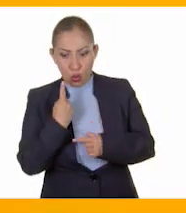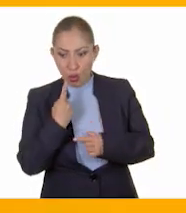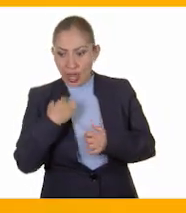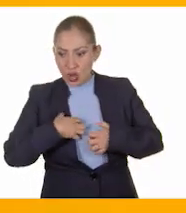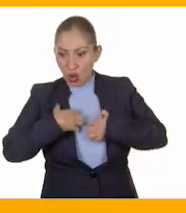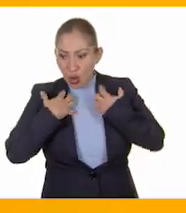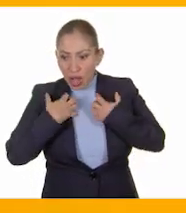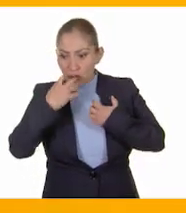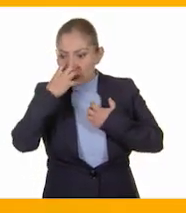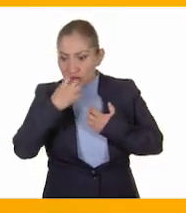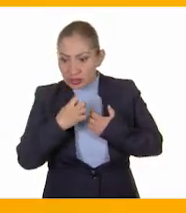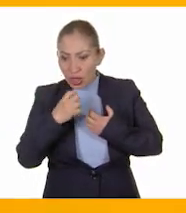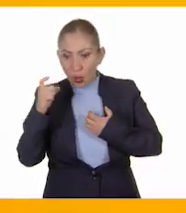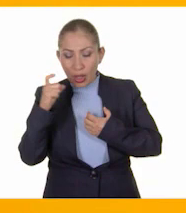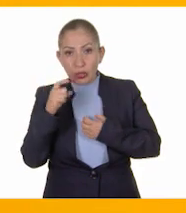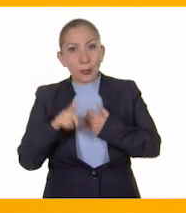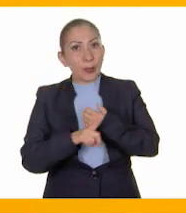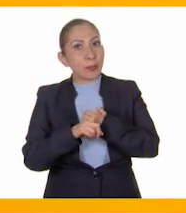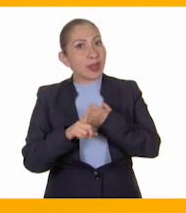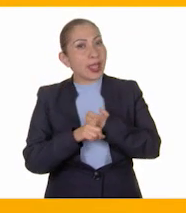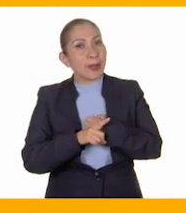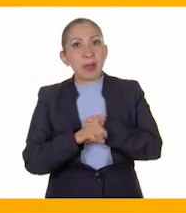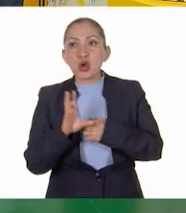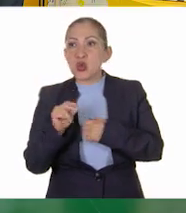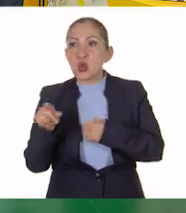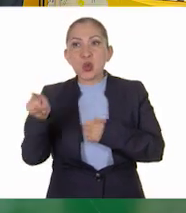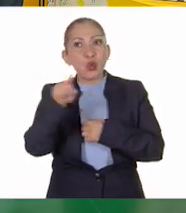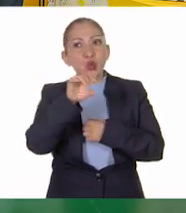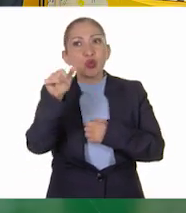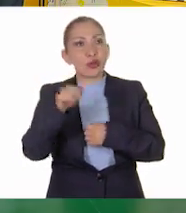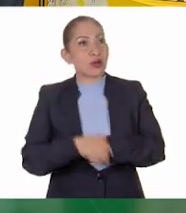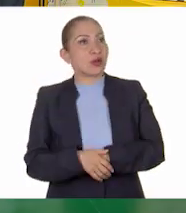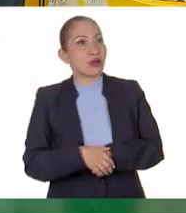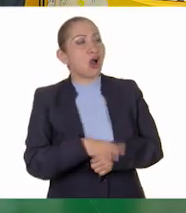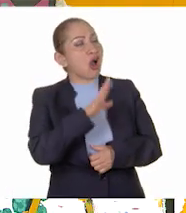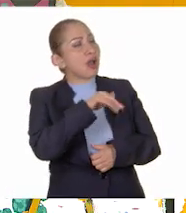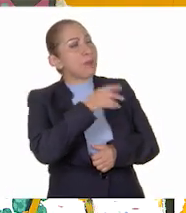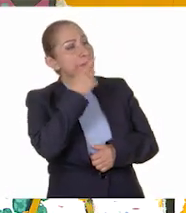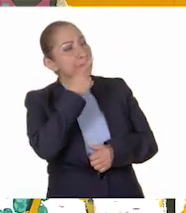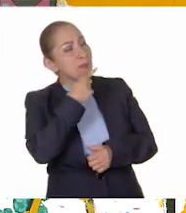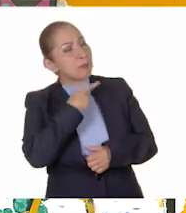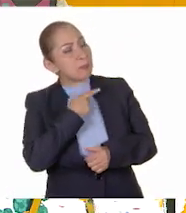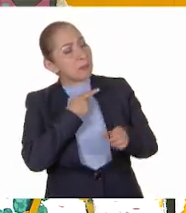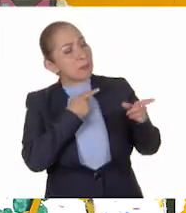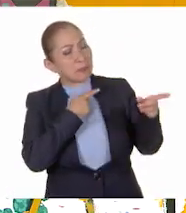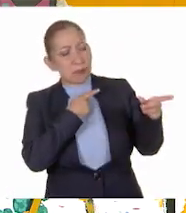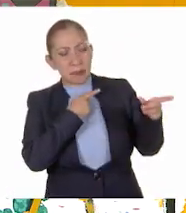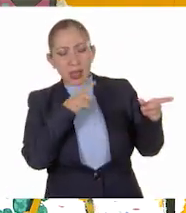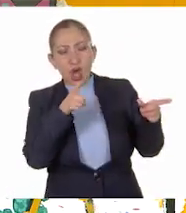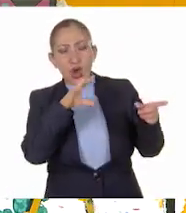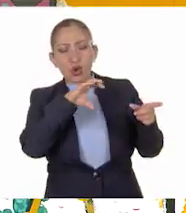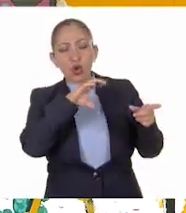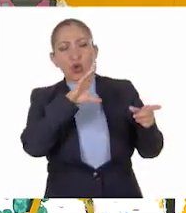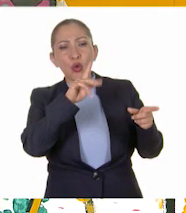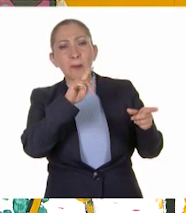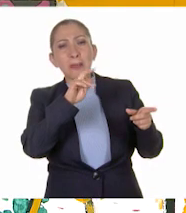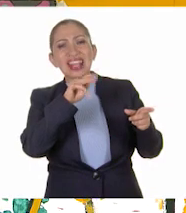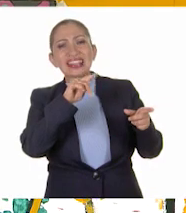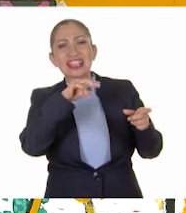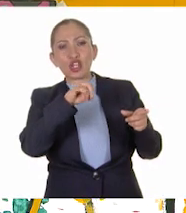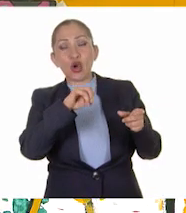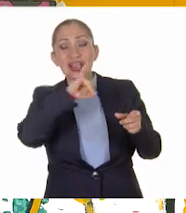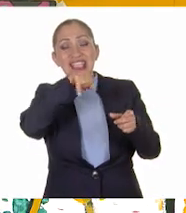enoja y se pone triste cuando tiene algún problema. Oigan, me dijeron que Cupertino y